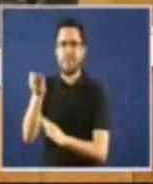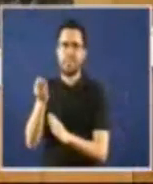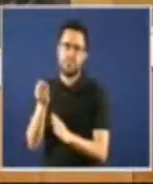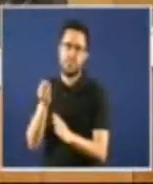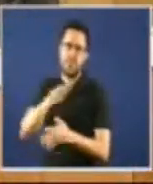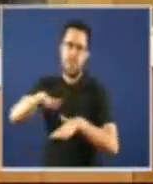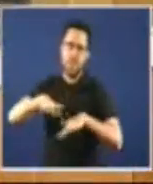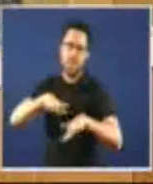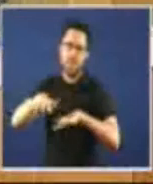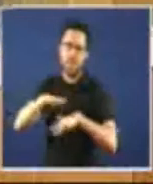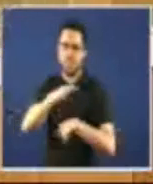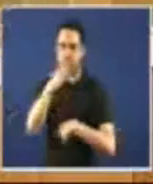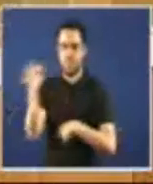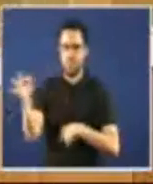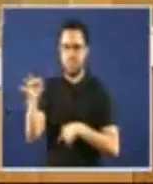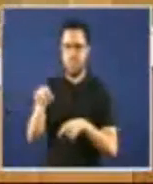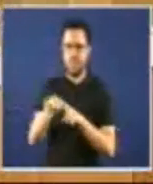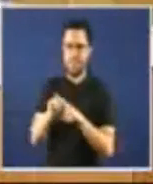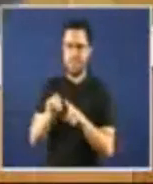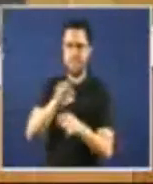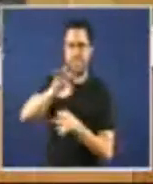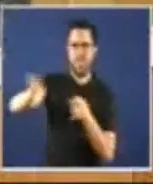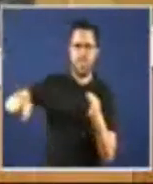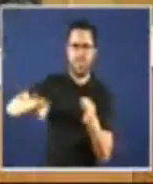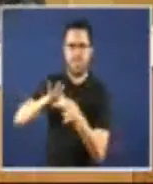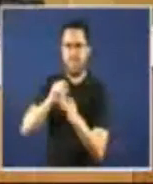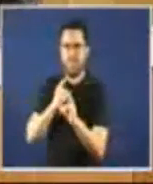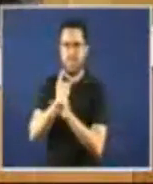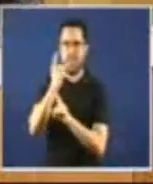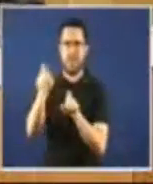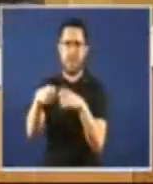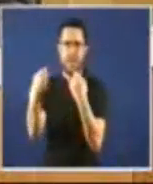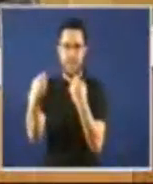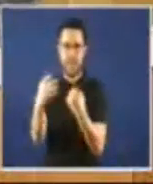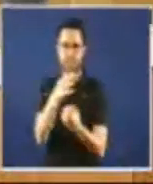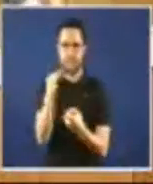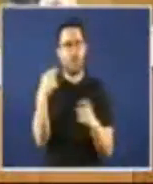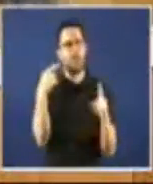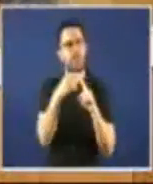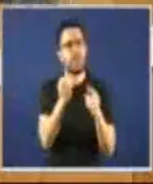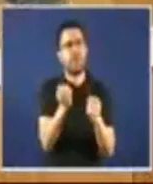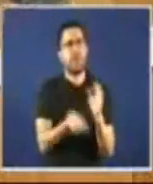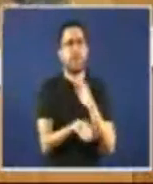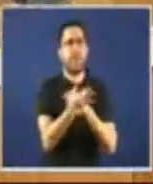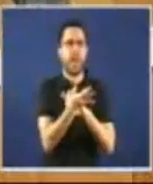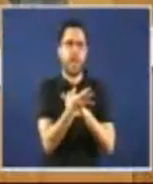esta tendencia negativa na capacidade orçamentária de xerar aforro público para finanzar investimento público tamén os